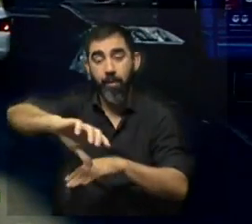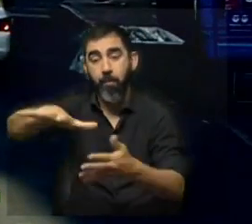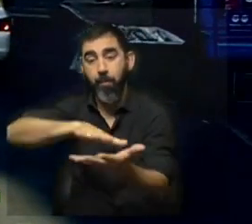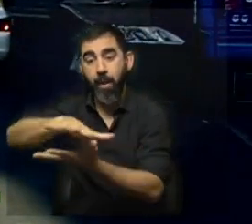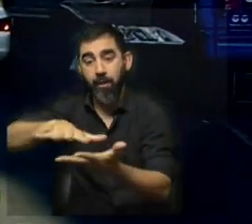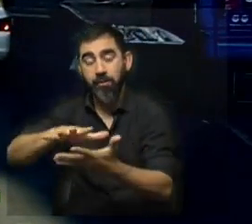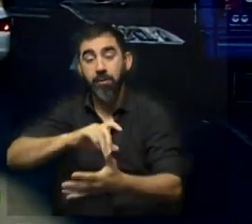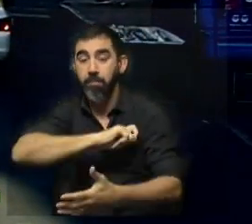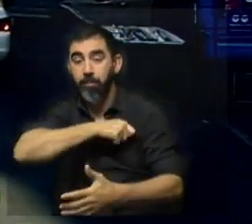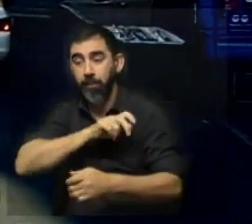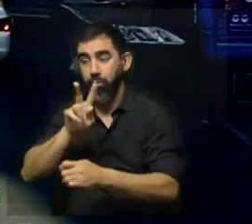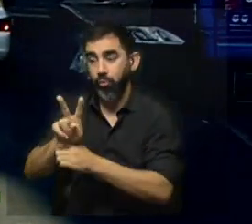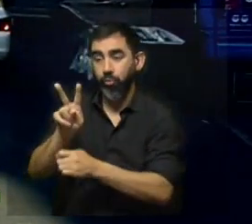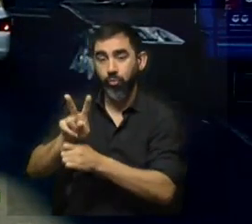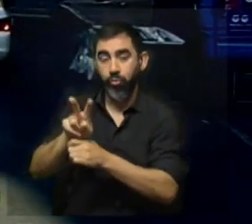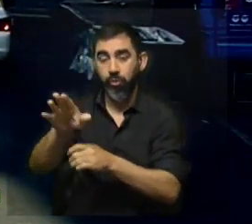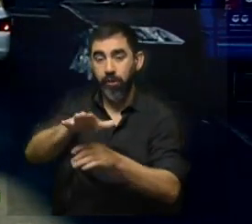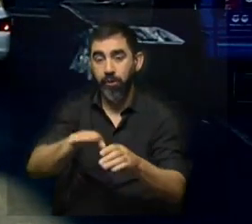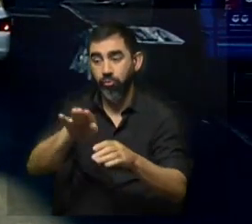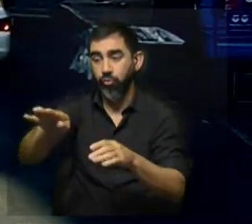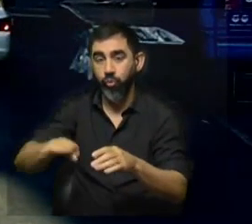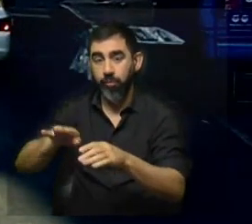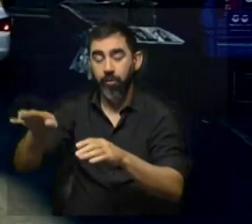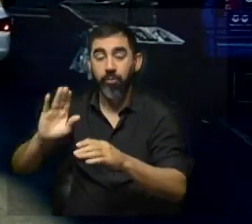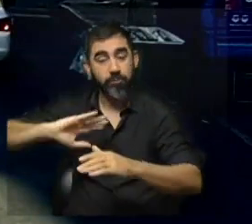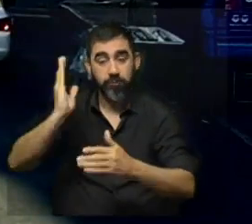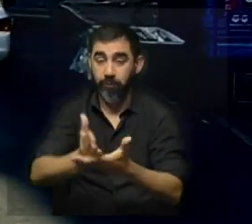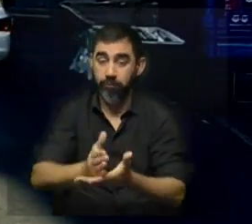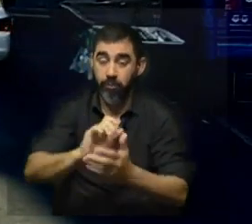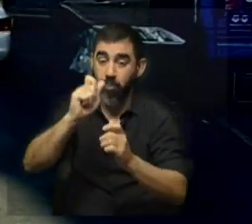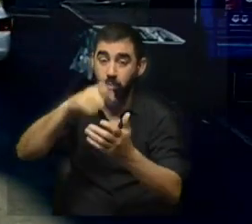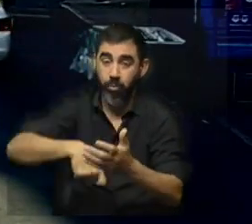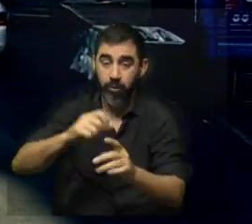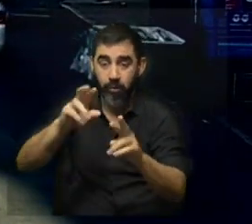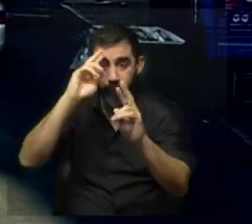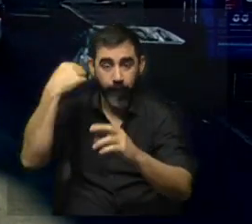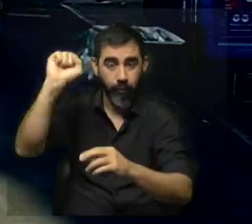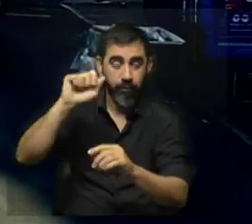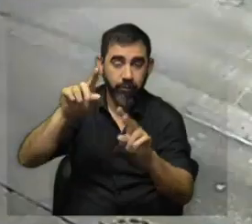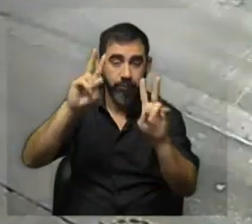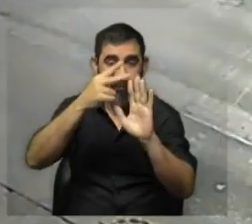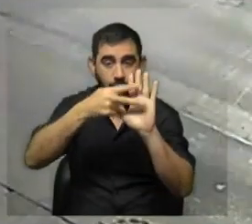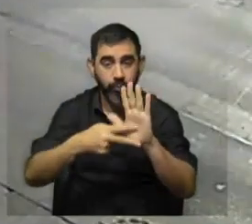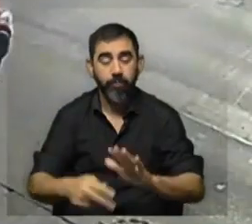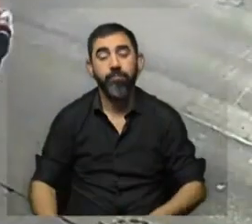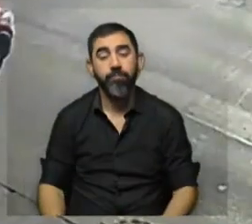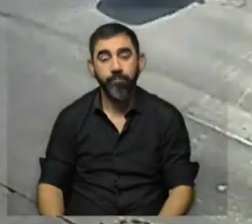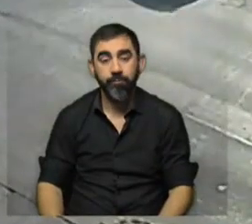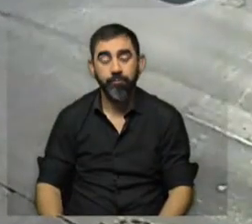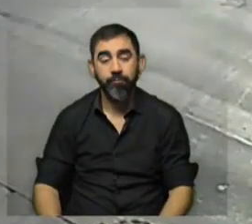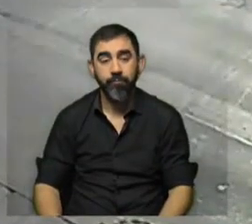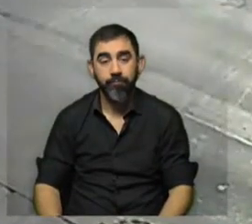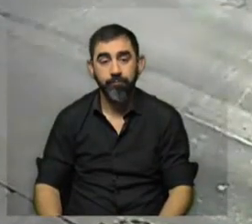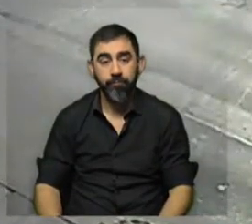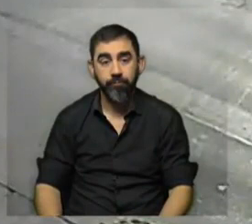Personal inspectivo estará controlando el estacionamiento en la zona y se va a sancionar a quienes no respeten la disposición. Sí, claro, claro,